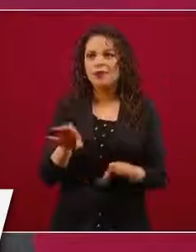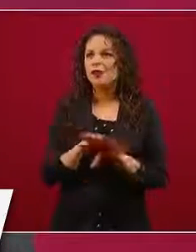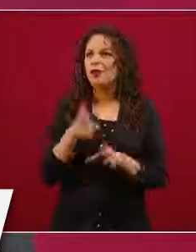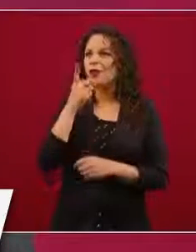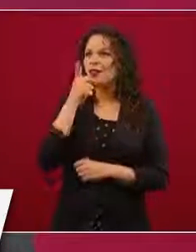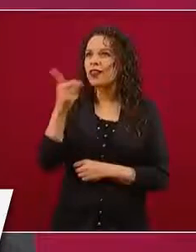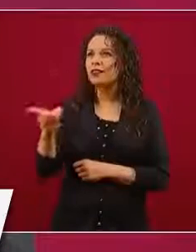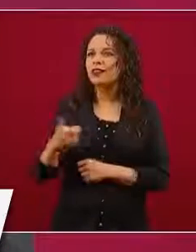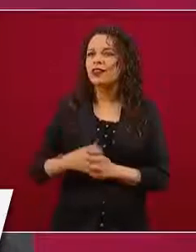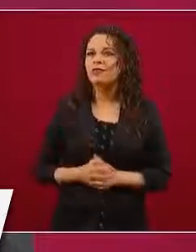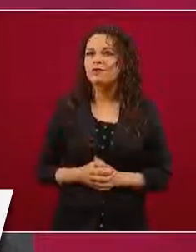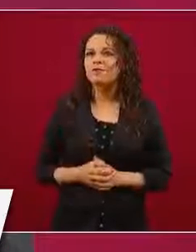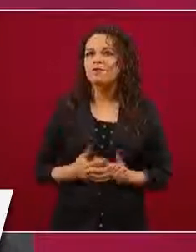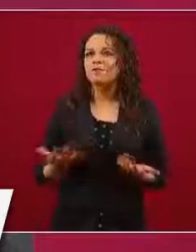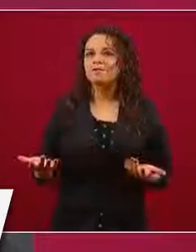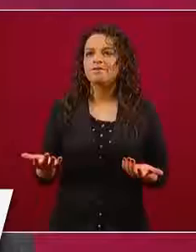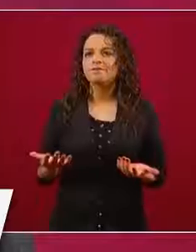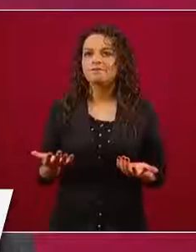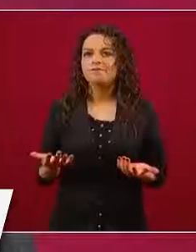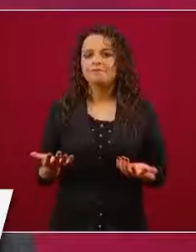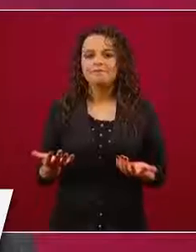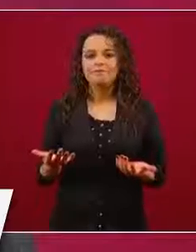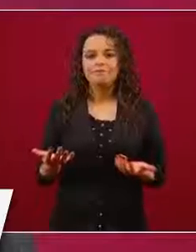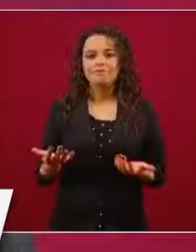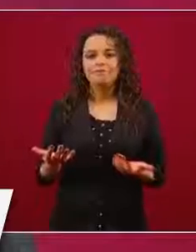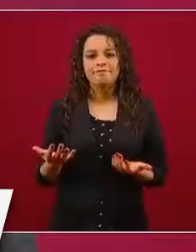De la corrupción.